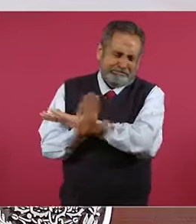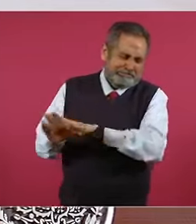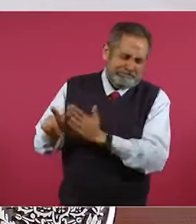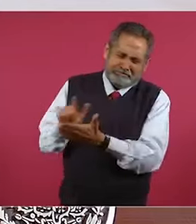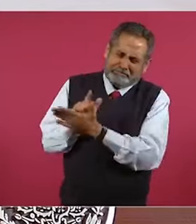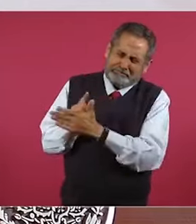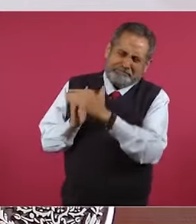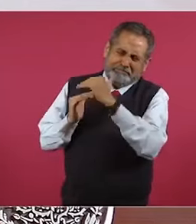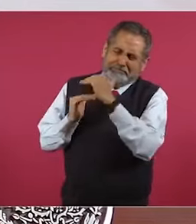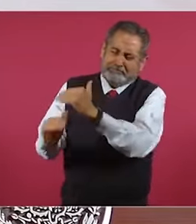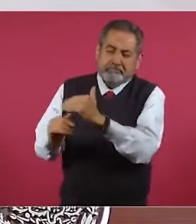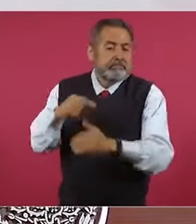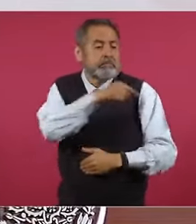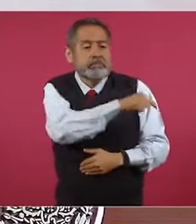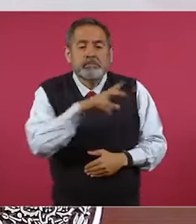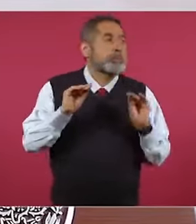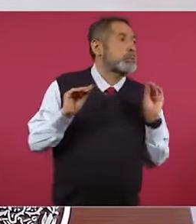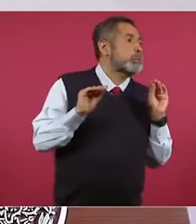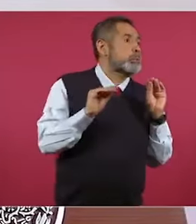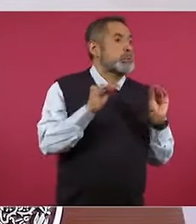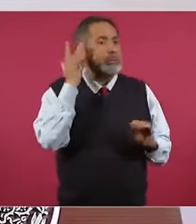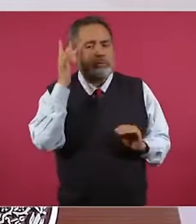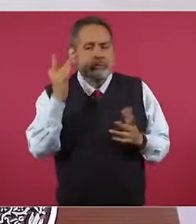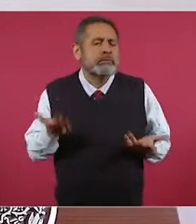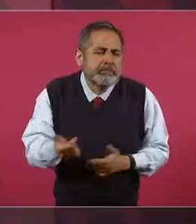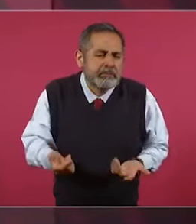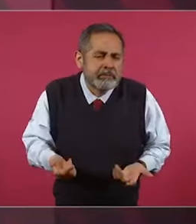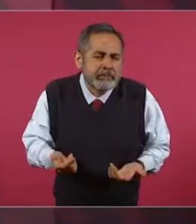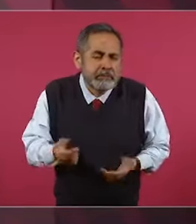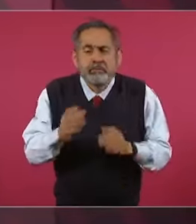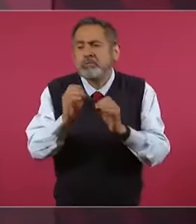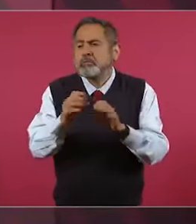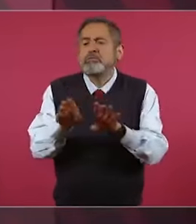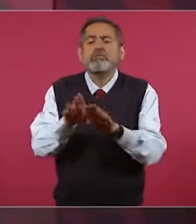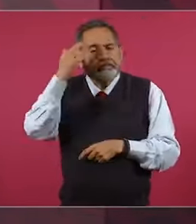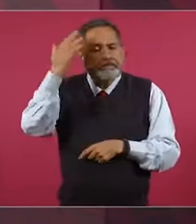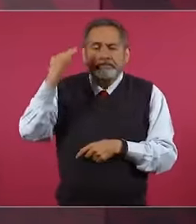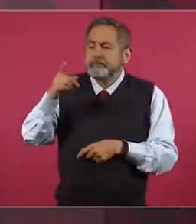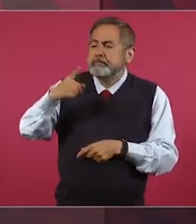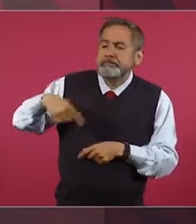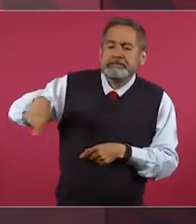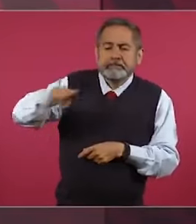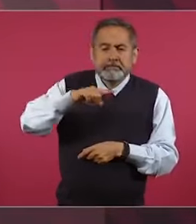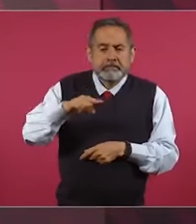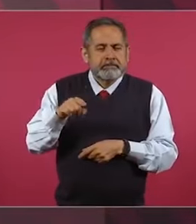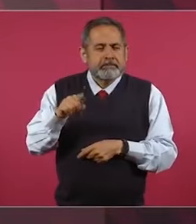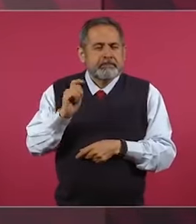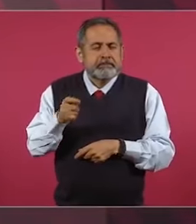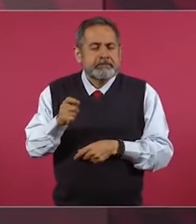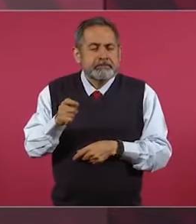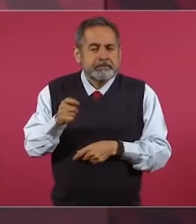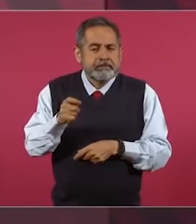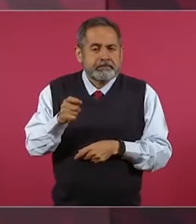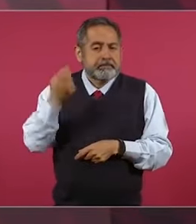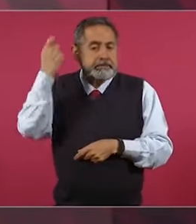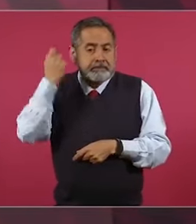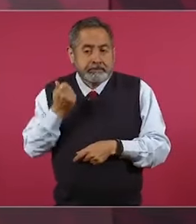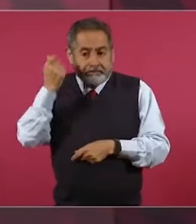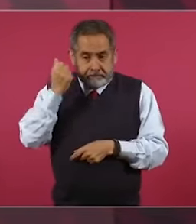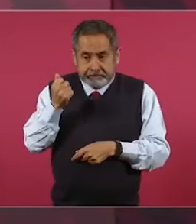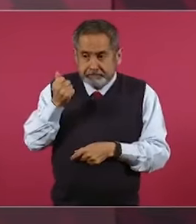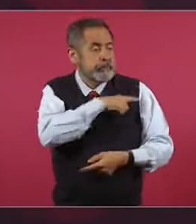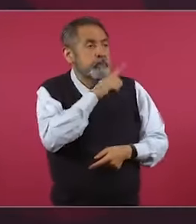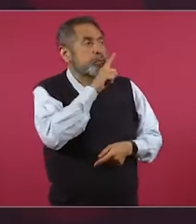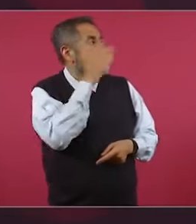¿Por qué no se manifestaron cuando se redujo el monto de las pensiones a los